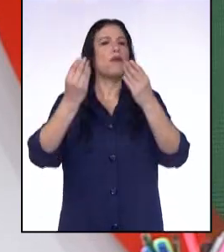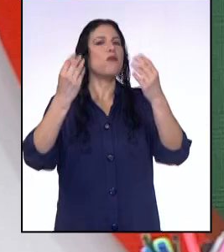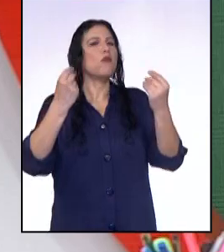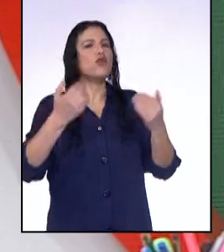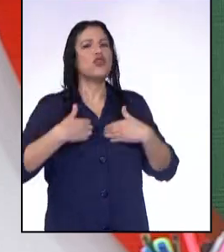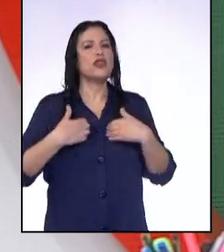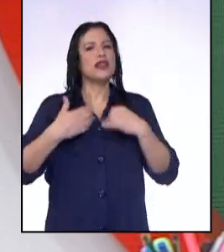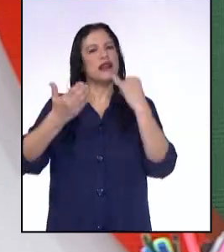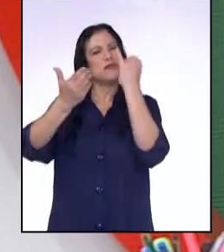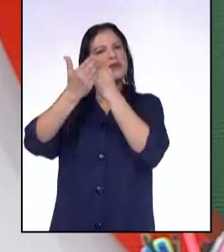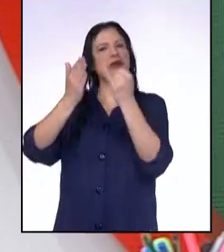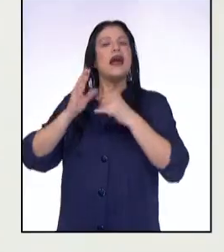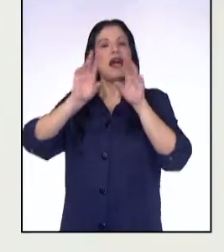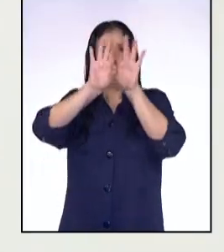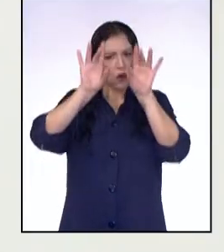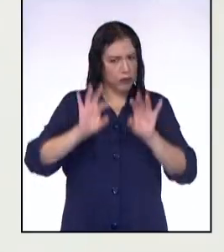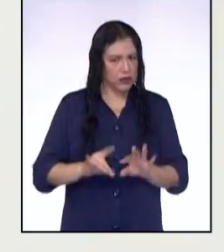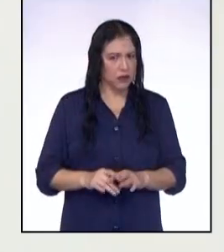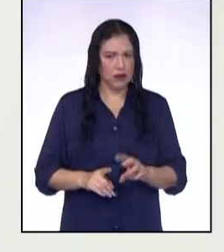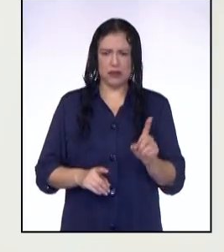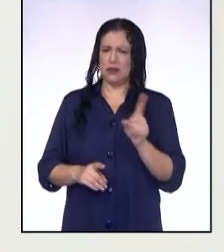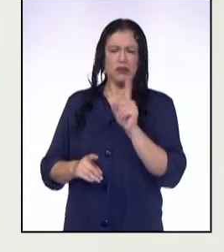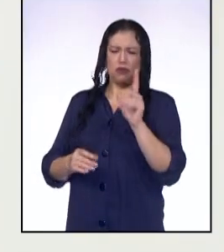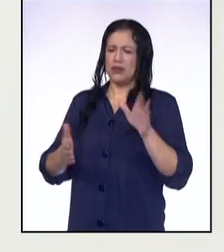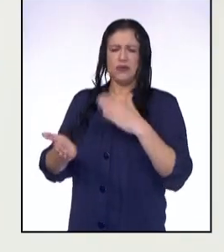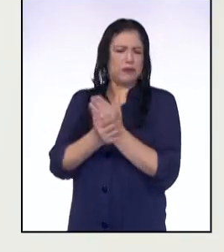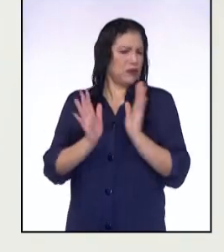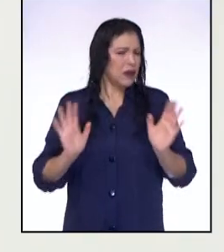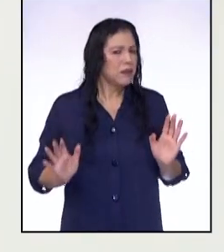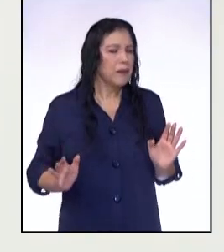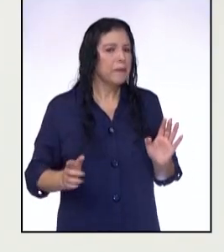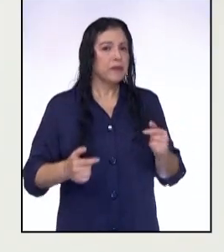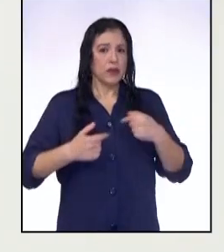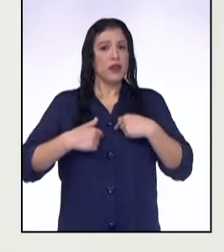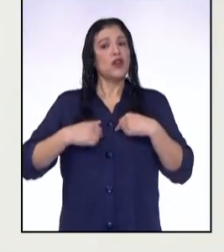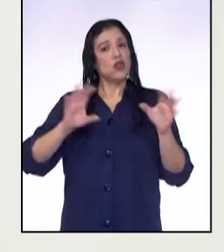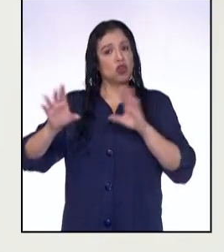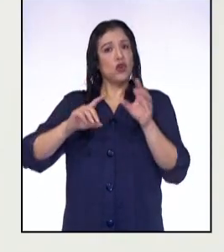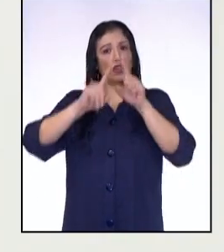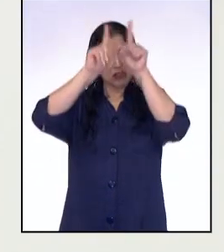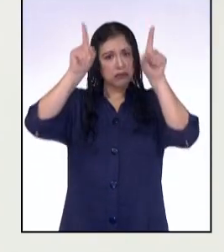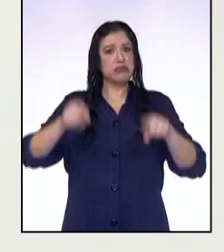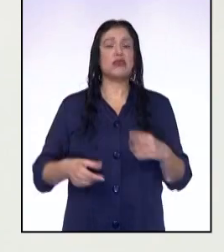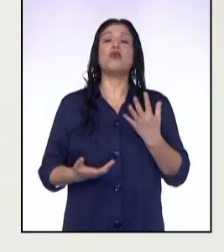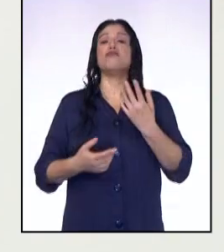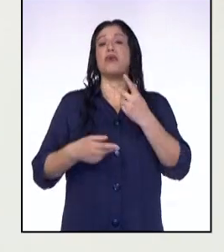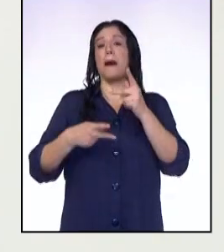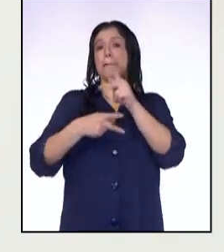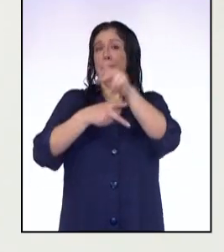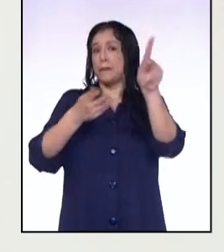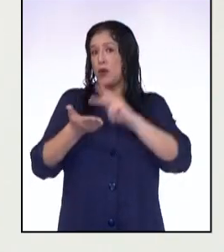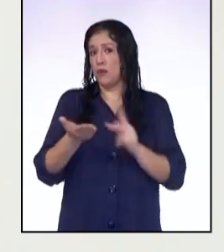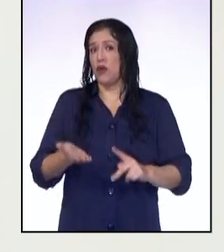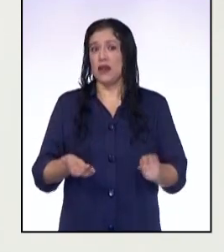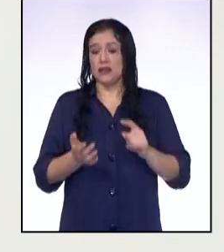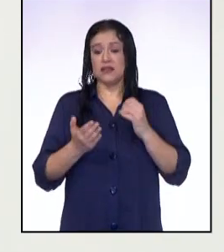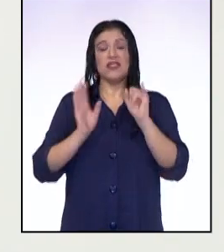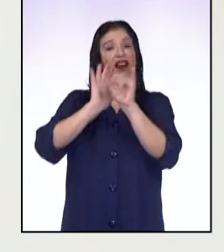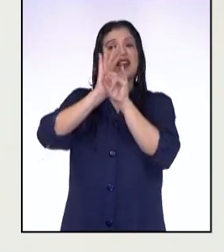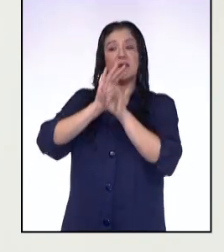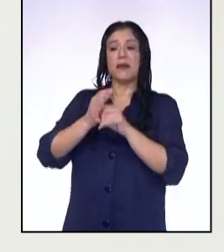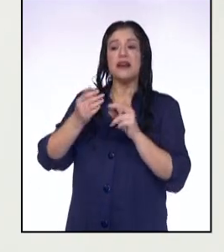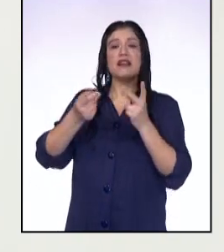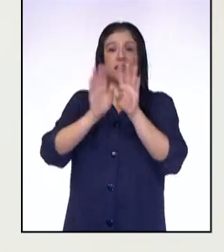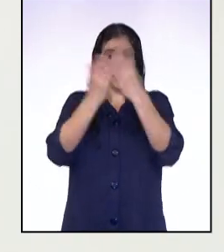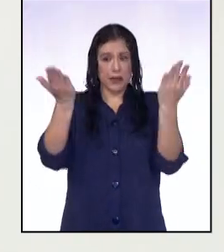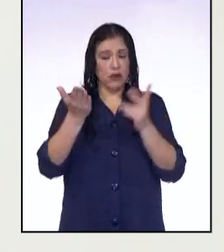estaban diseñadas en la computadora. Eso no debería ser un problema. Yo hice una infografía con un par de plumones y las imágenes las conseguí en periódicos